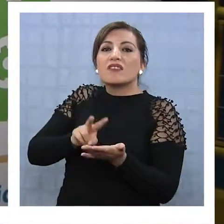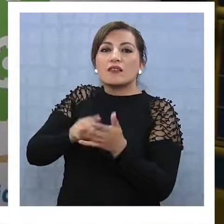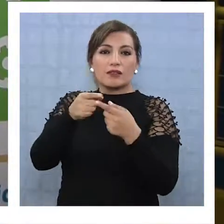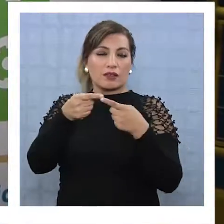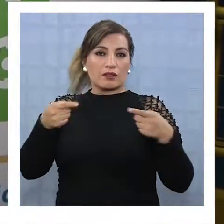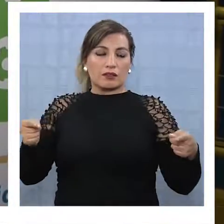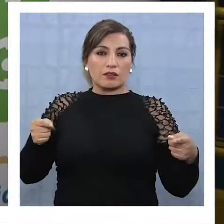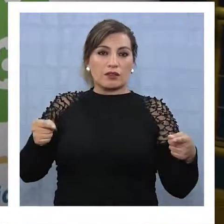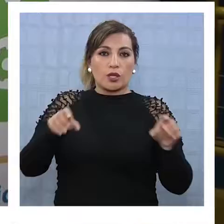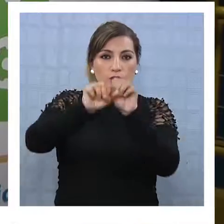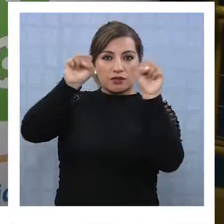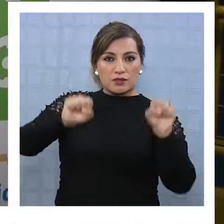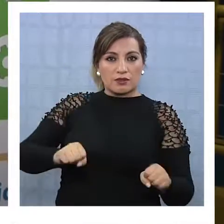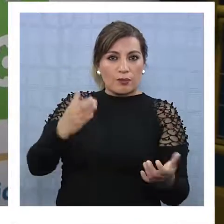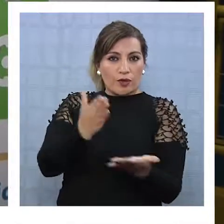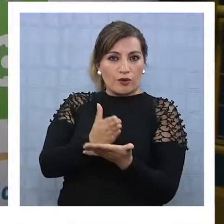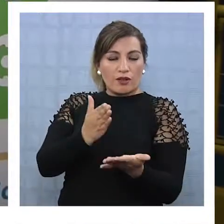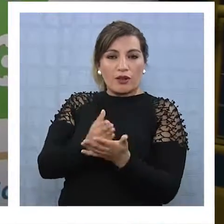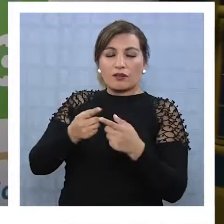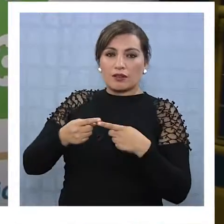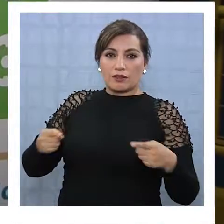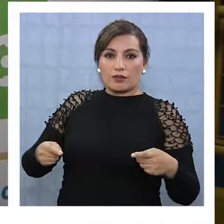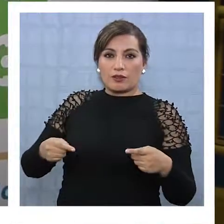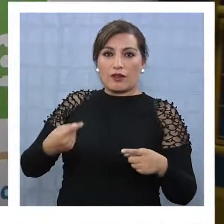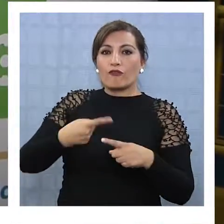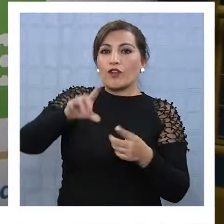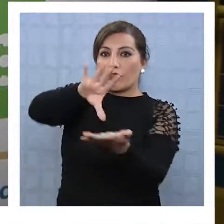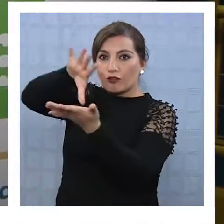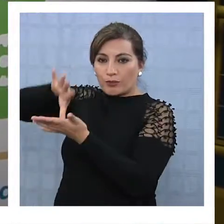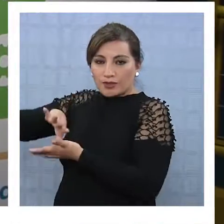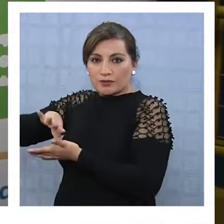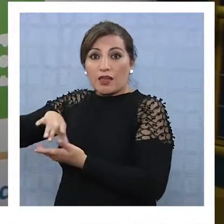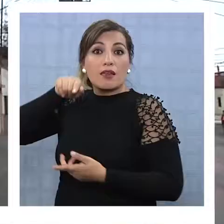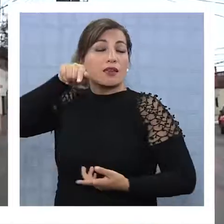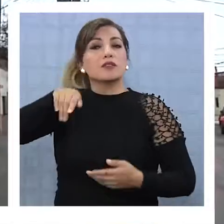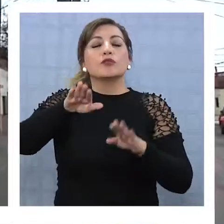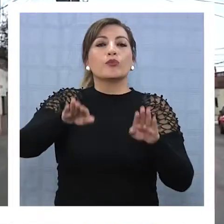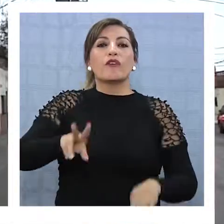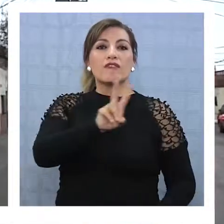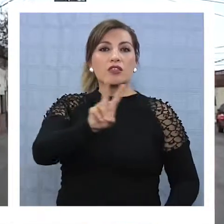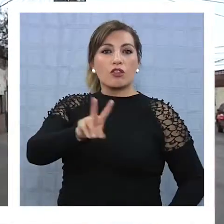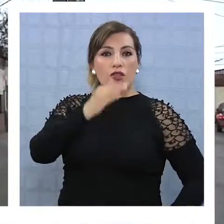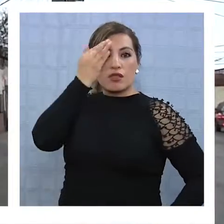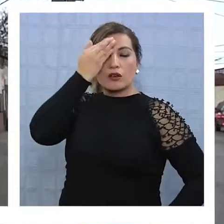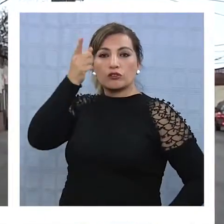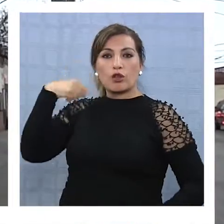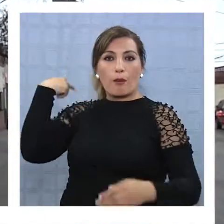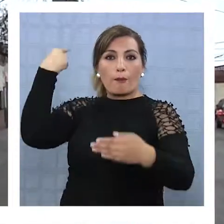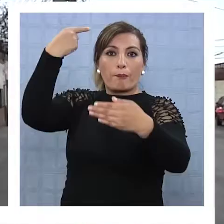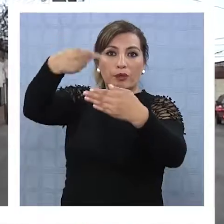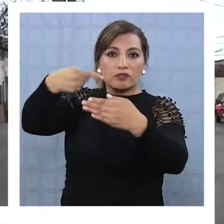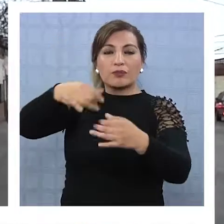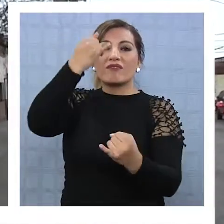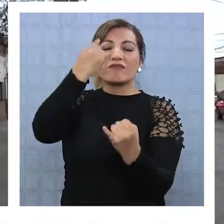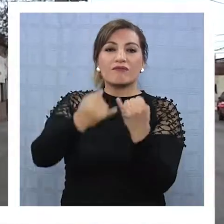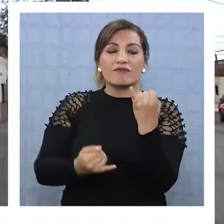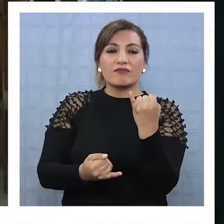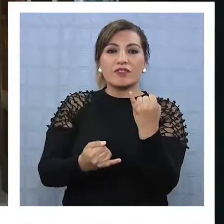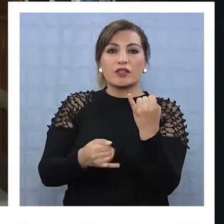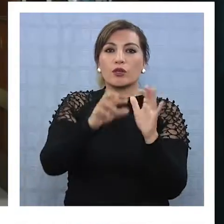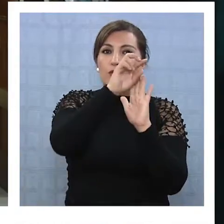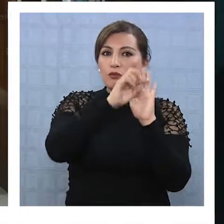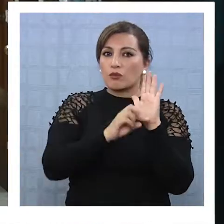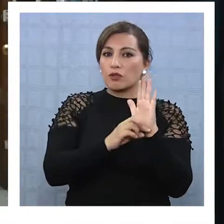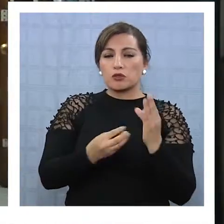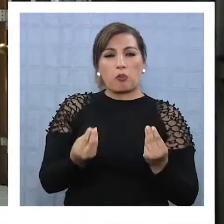distinta de un sistema escolar inclusivo fuera del país. De este modo, el 22 de agosto próximo terminará